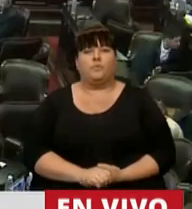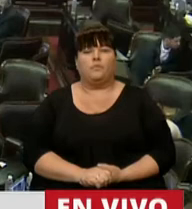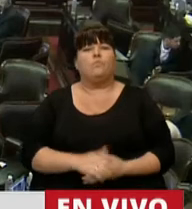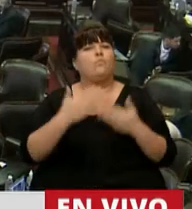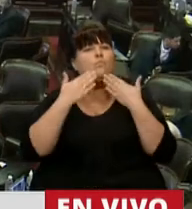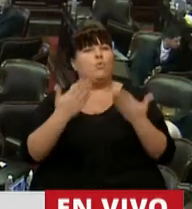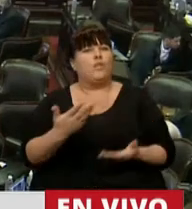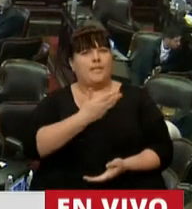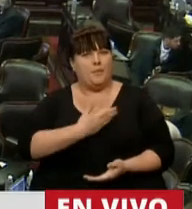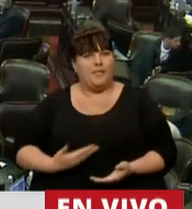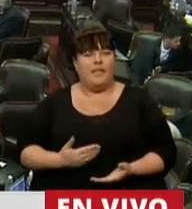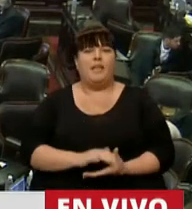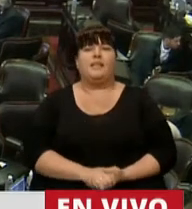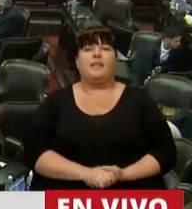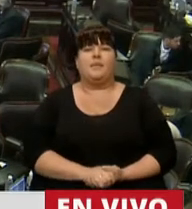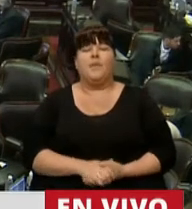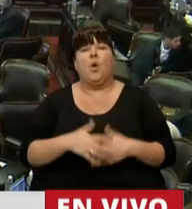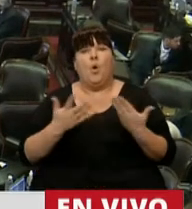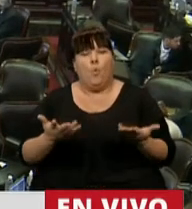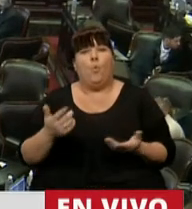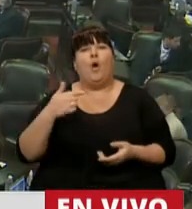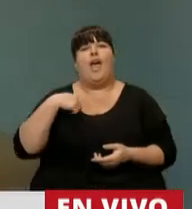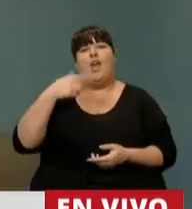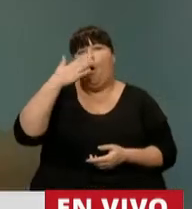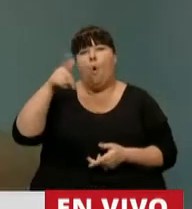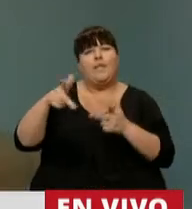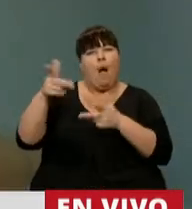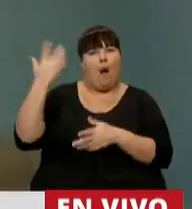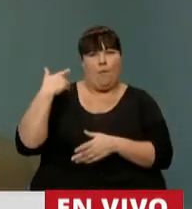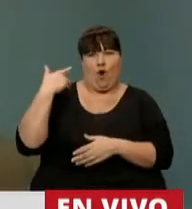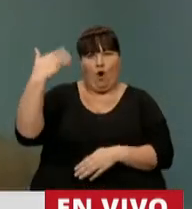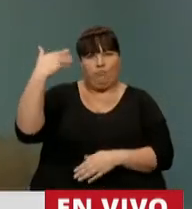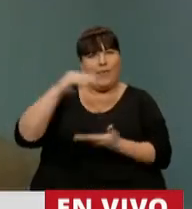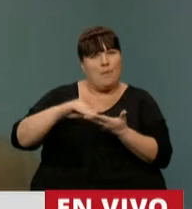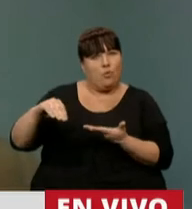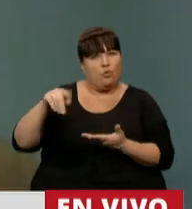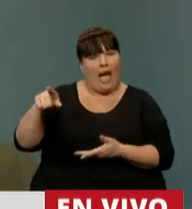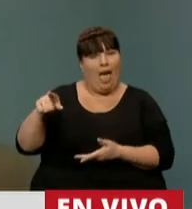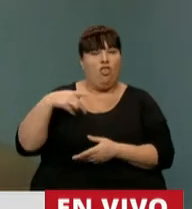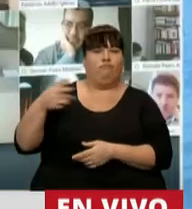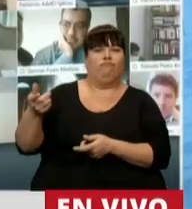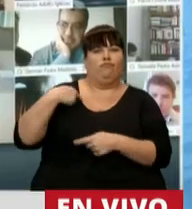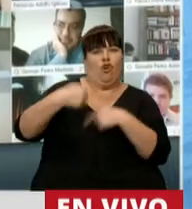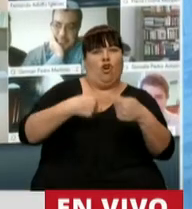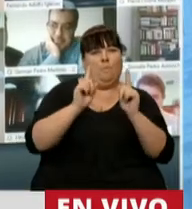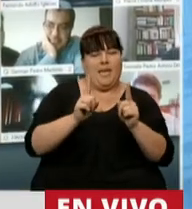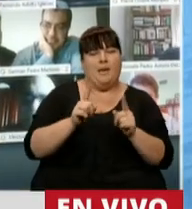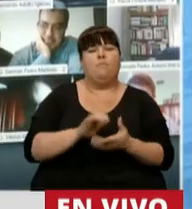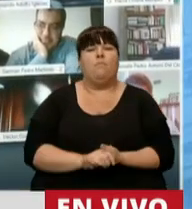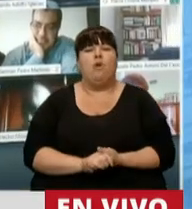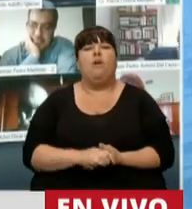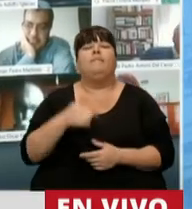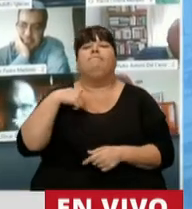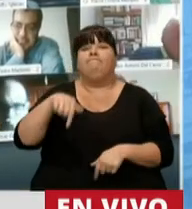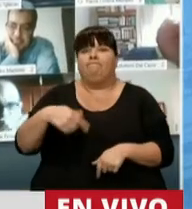Muchísimas gracias, señor presidente. Bueno, quiero tomar las últimas palabras que dijo el diputado Álvaro de la Madrid señalando que